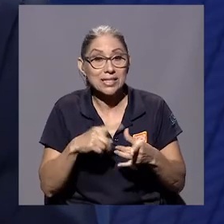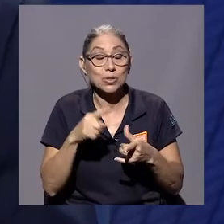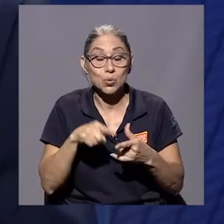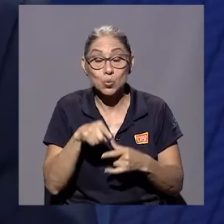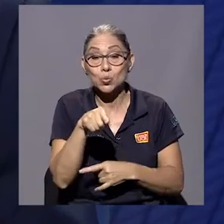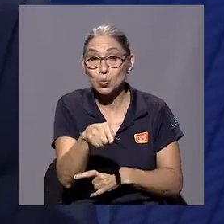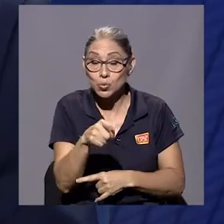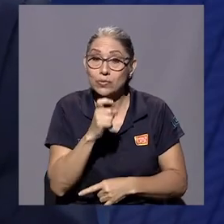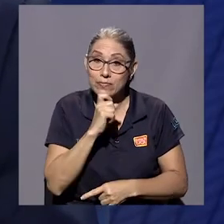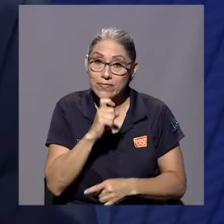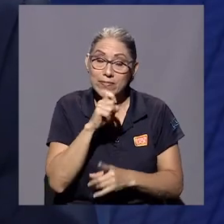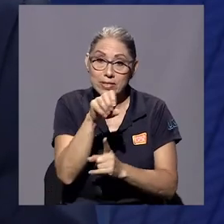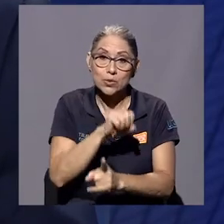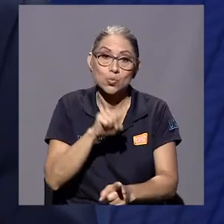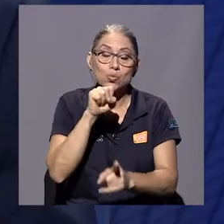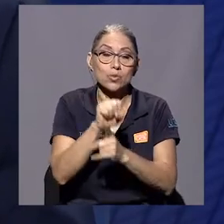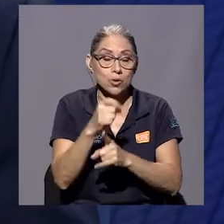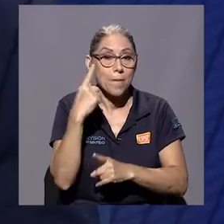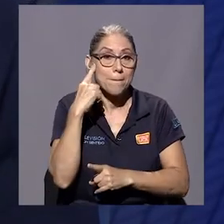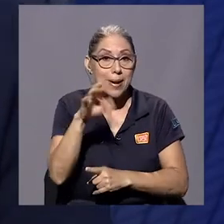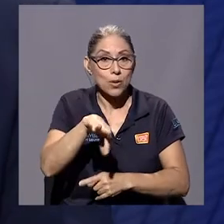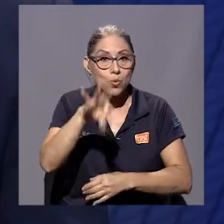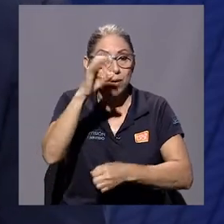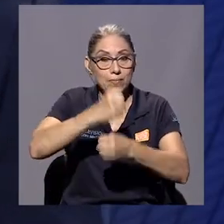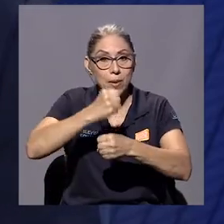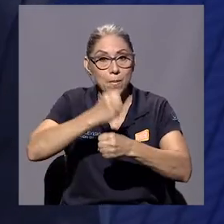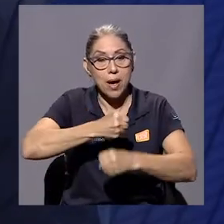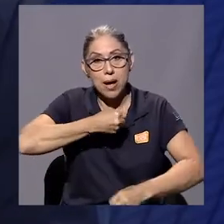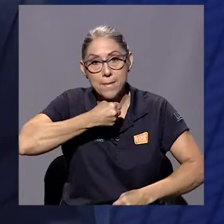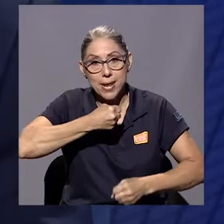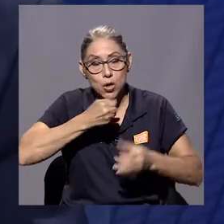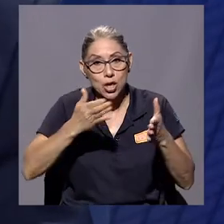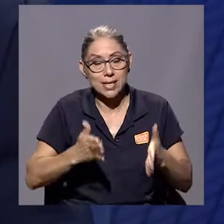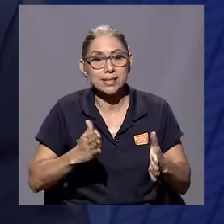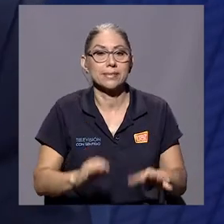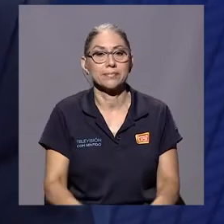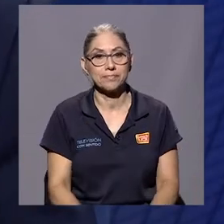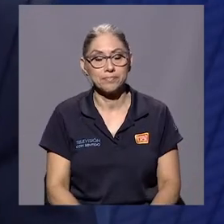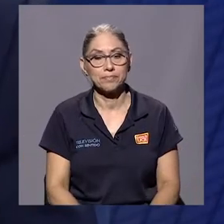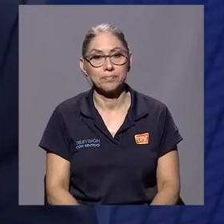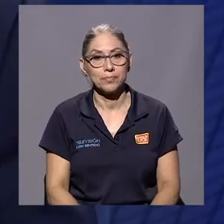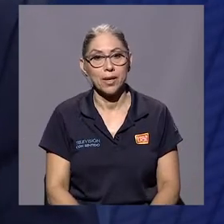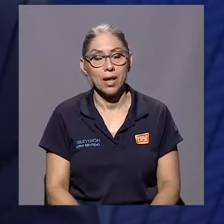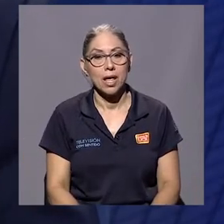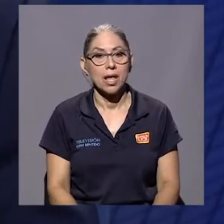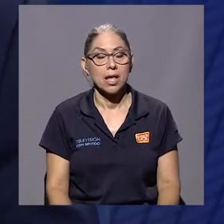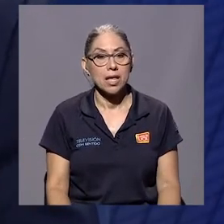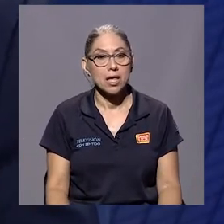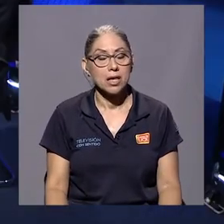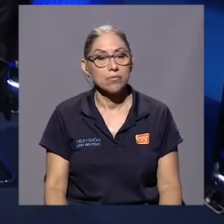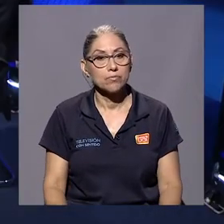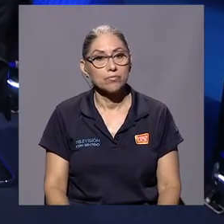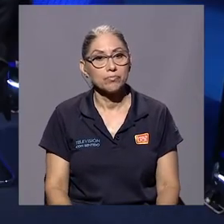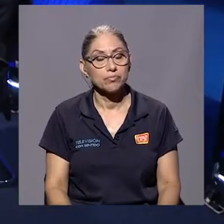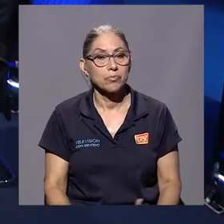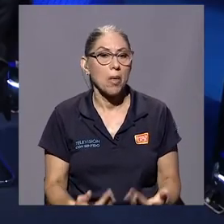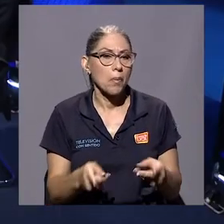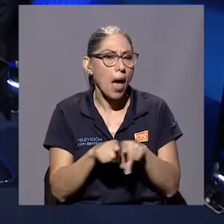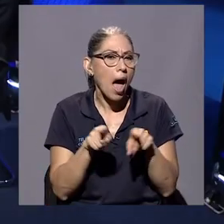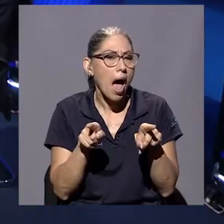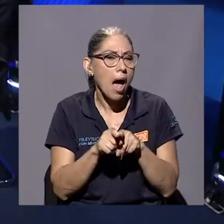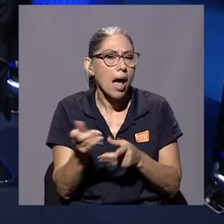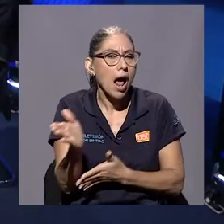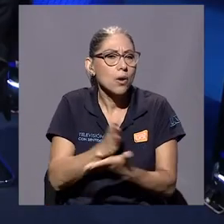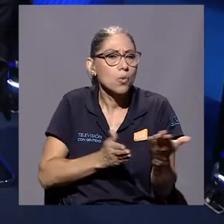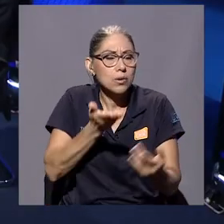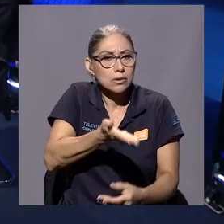fregada para el mercado laboral de los periodistas. Y en cuanto a un par de